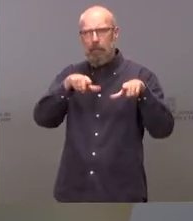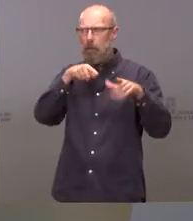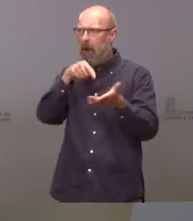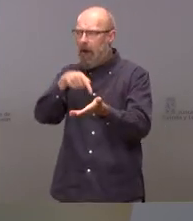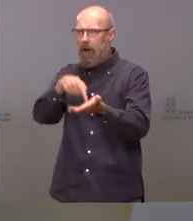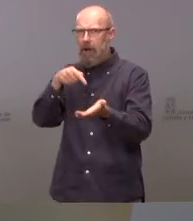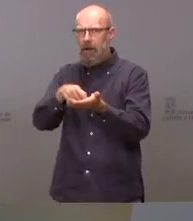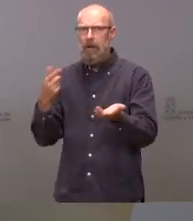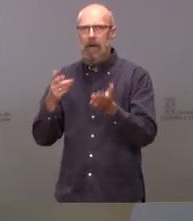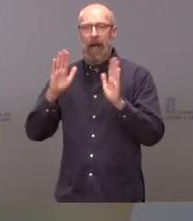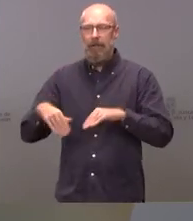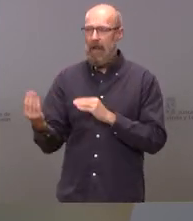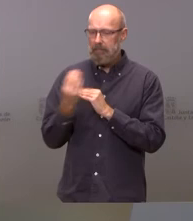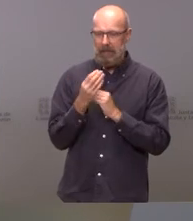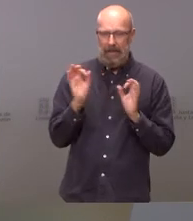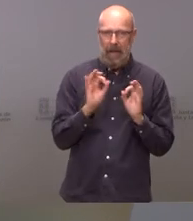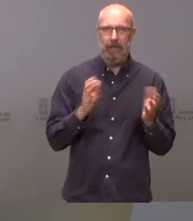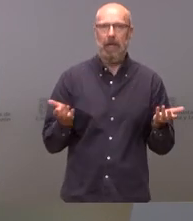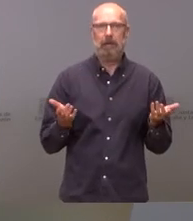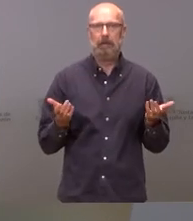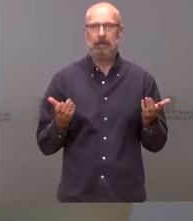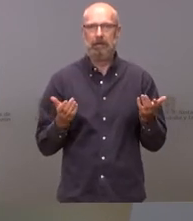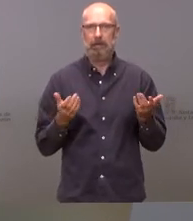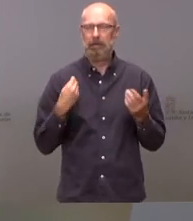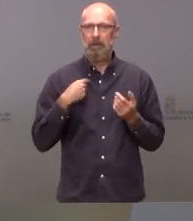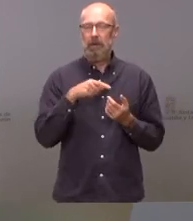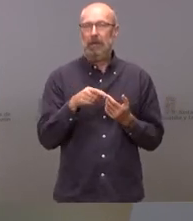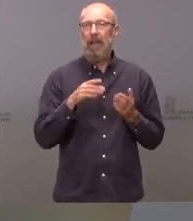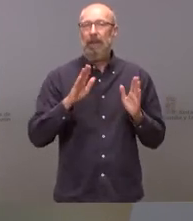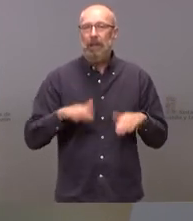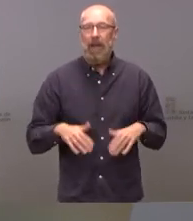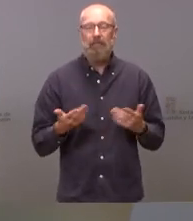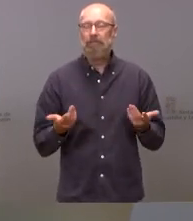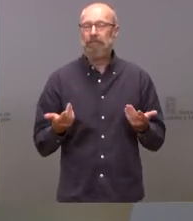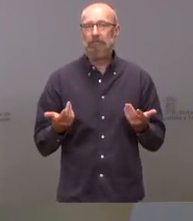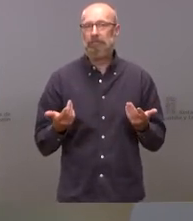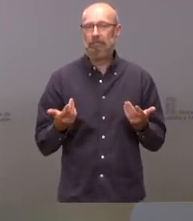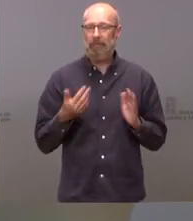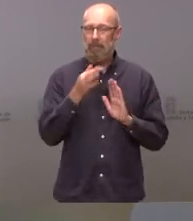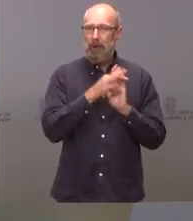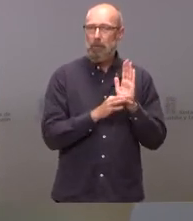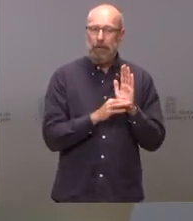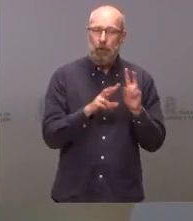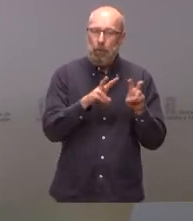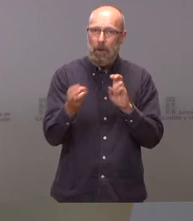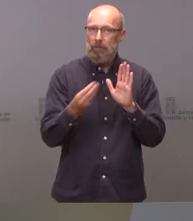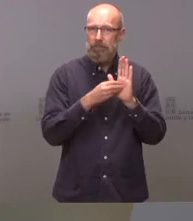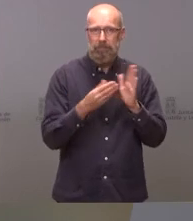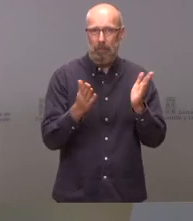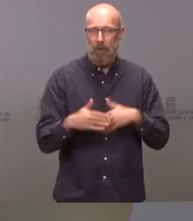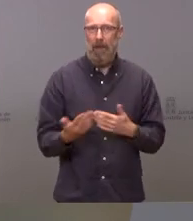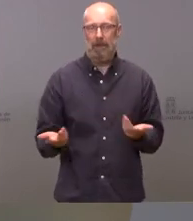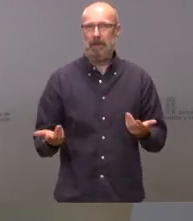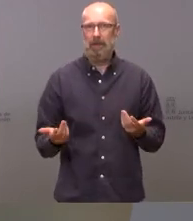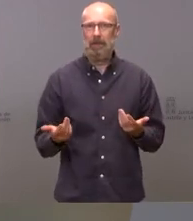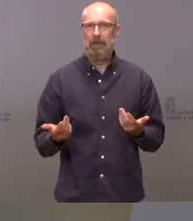plataforma intermodal no hay nada sobre la intermodalidad de esa plataforma por lo tanto también no existe para los presupuestos y desde luego no vemos en ningún caso